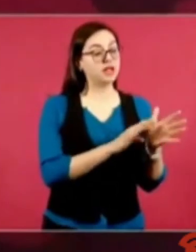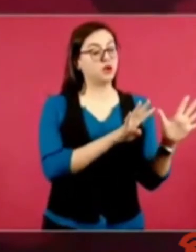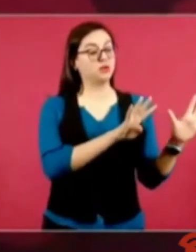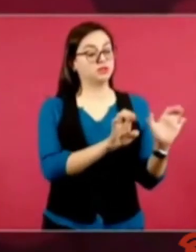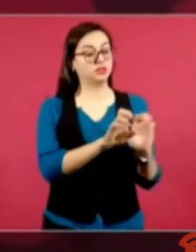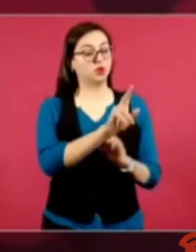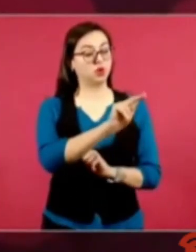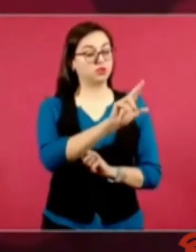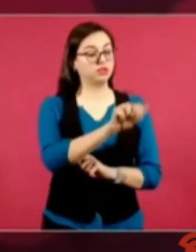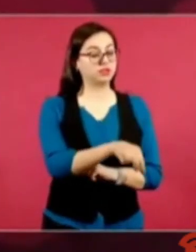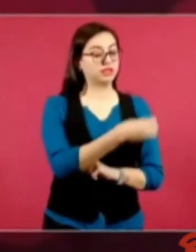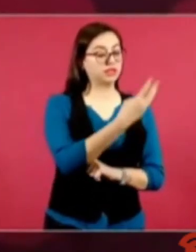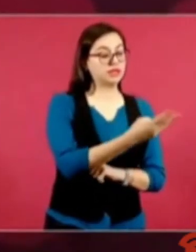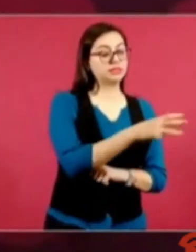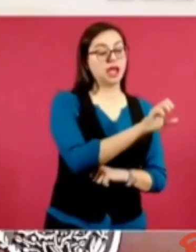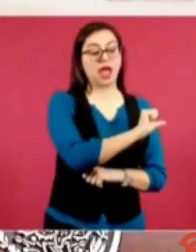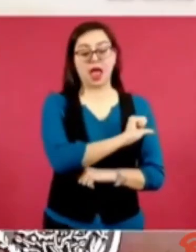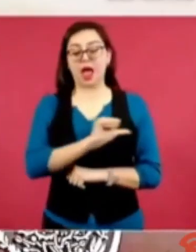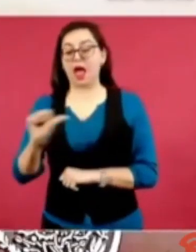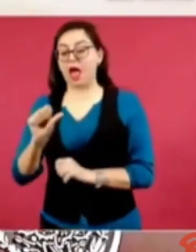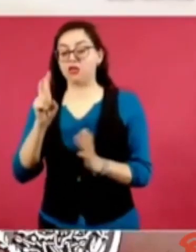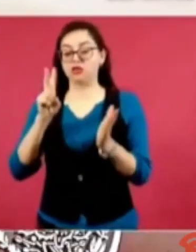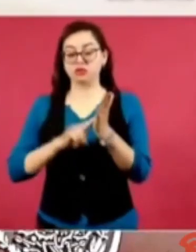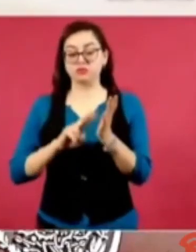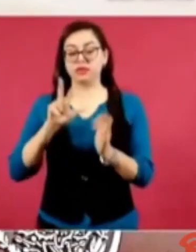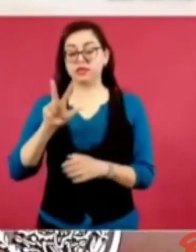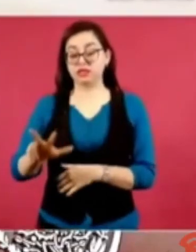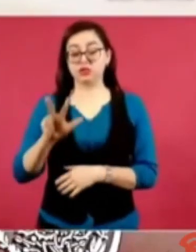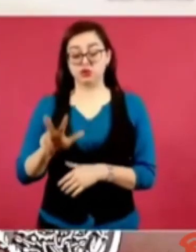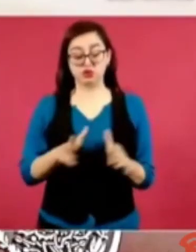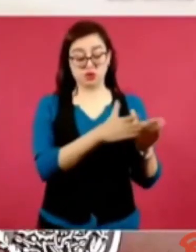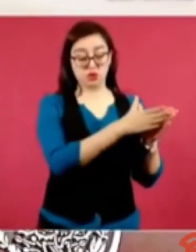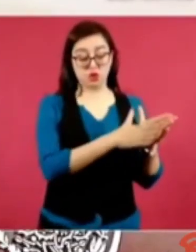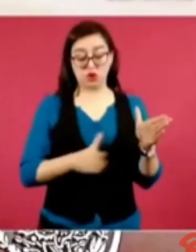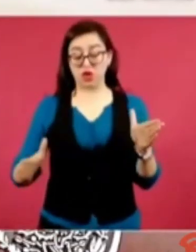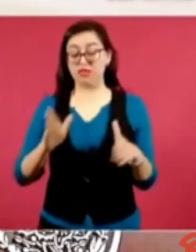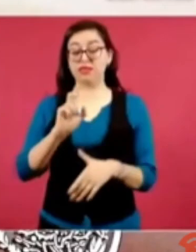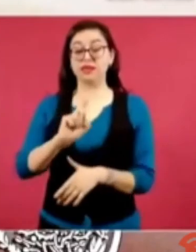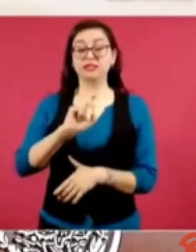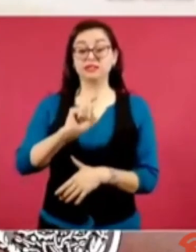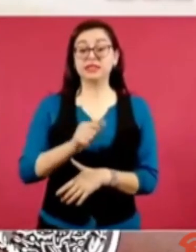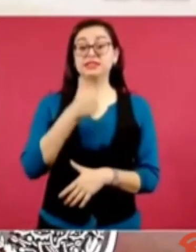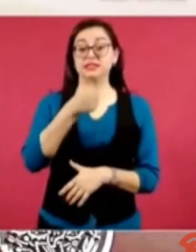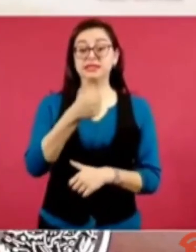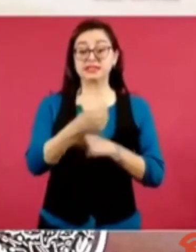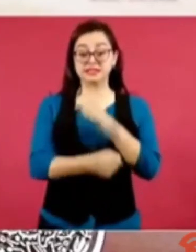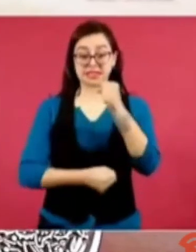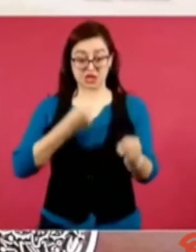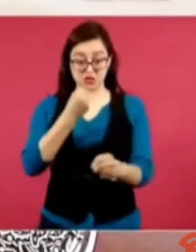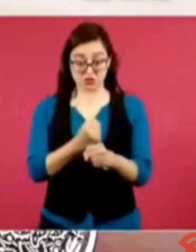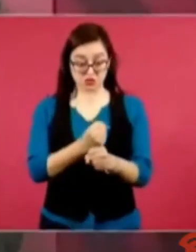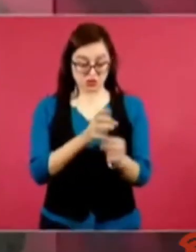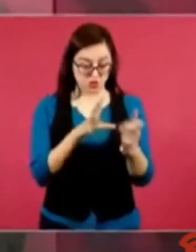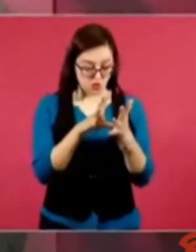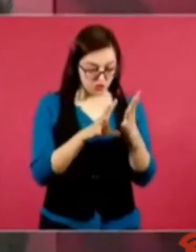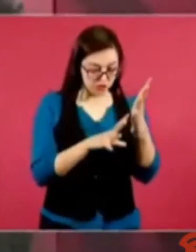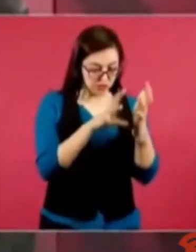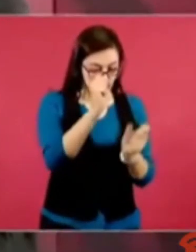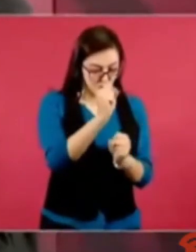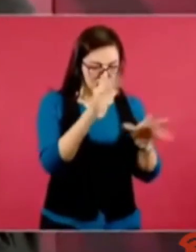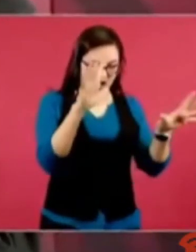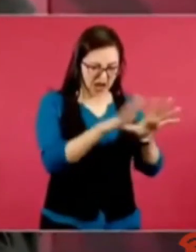al 2018, 36 años, todas las reformas a la Constitución, todas,